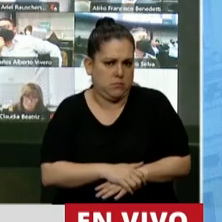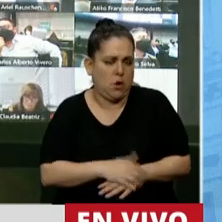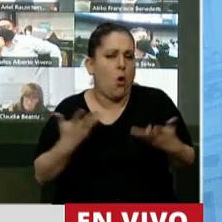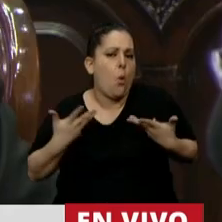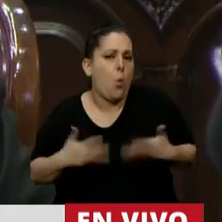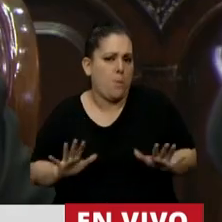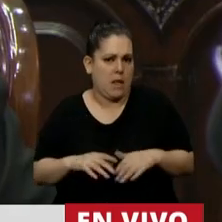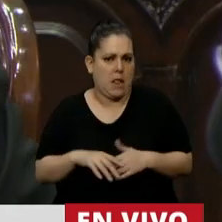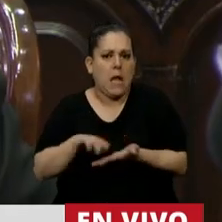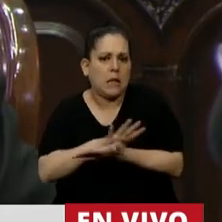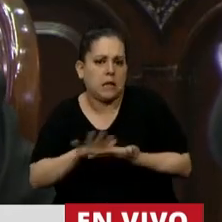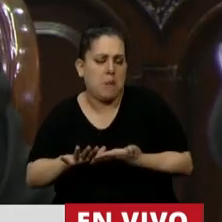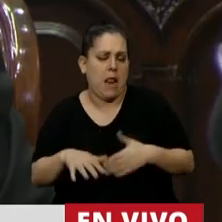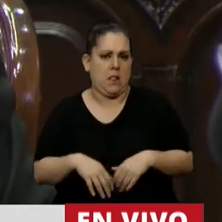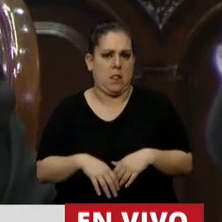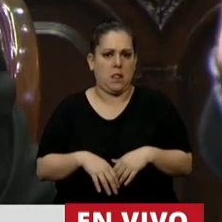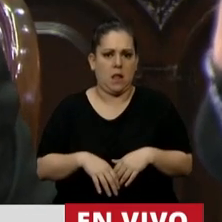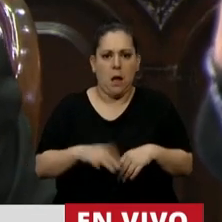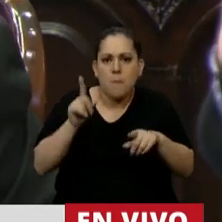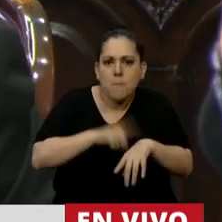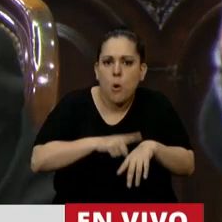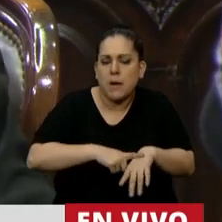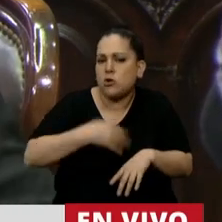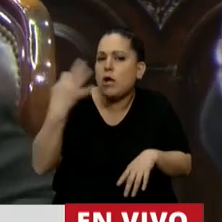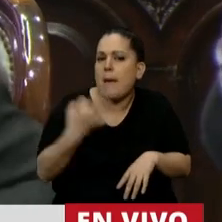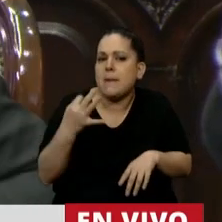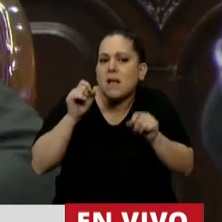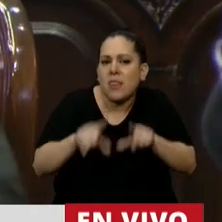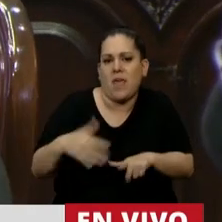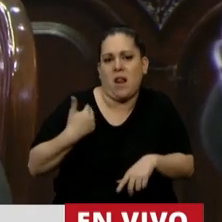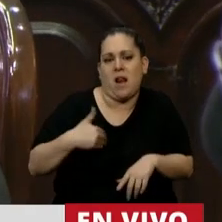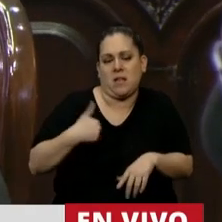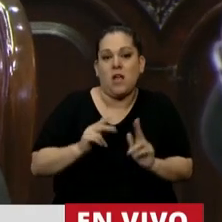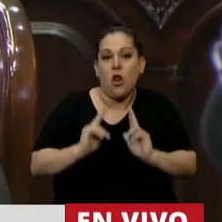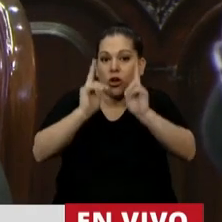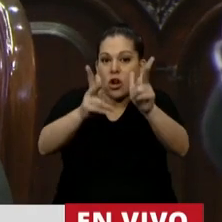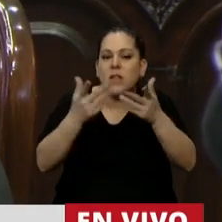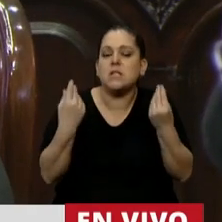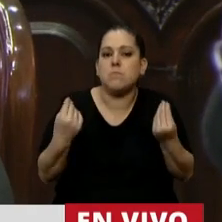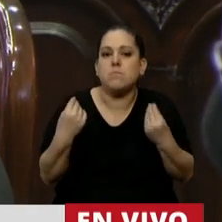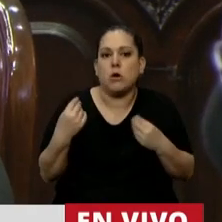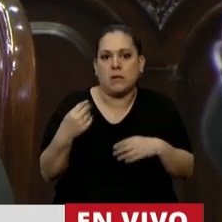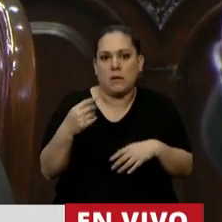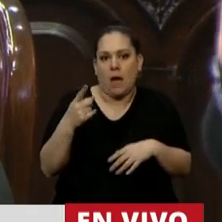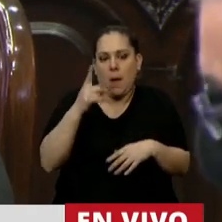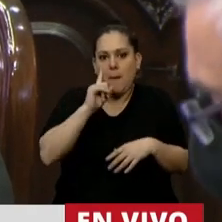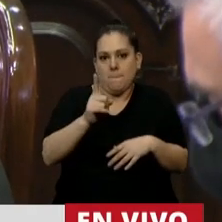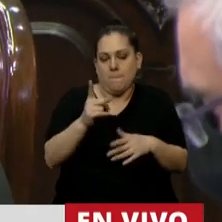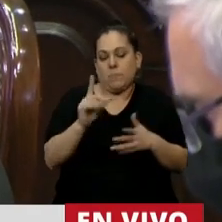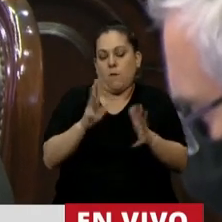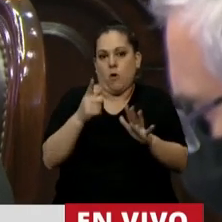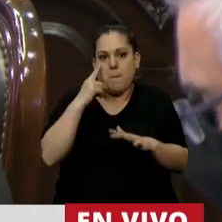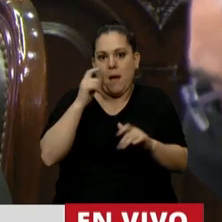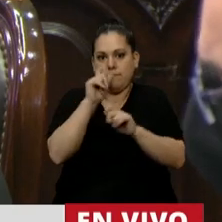humilde, prudente, en un momento extraordinario y excepcional de la Argentina. Y esto lo quiero decir y quiero recalcarlo de lo prudente, porque es una